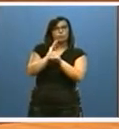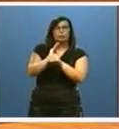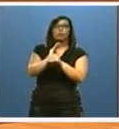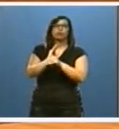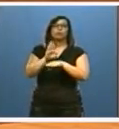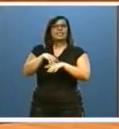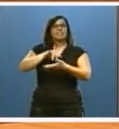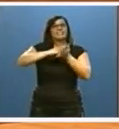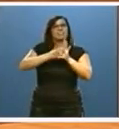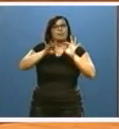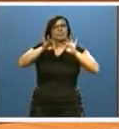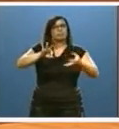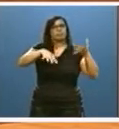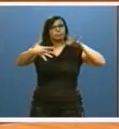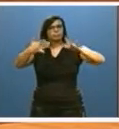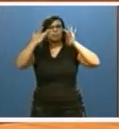sistemas de depuración.